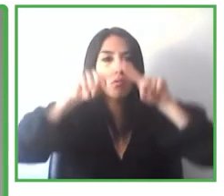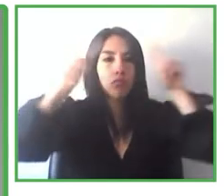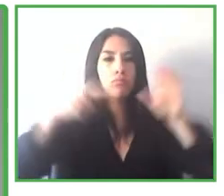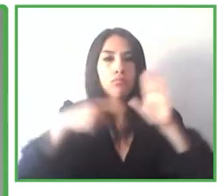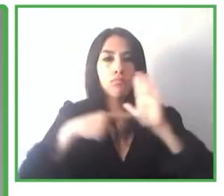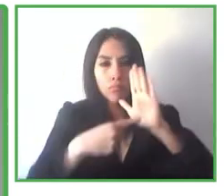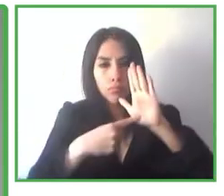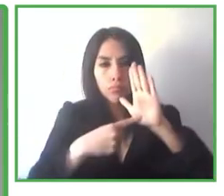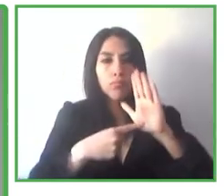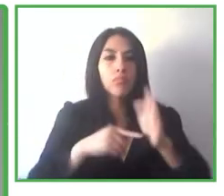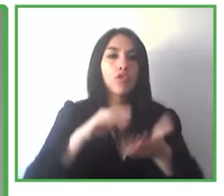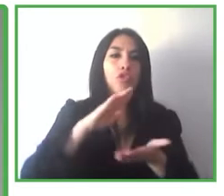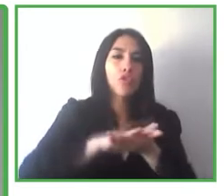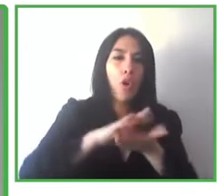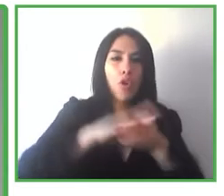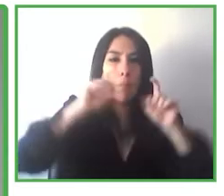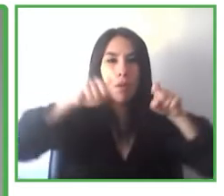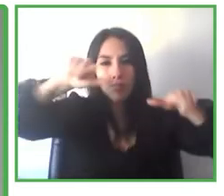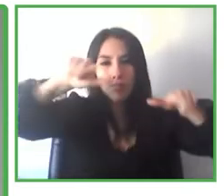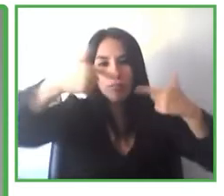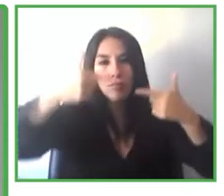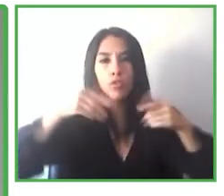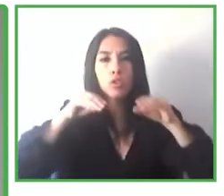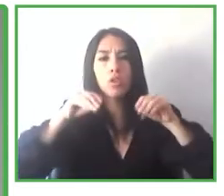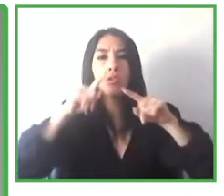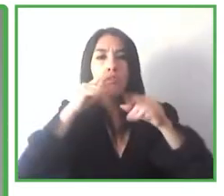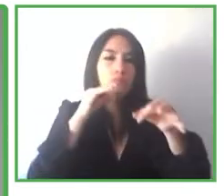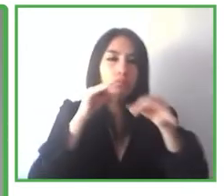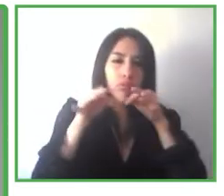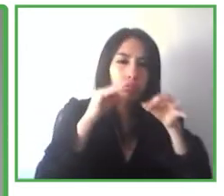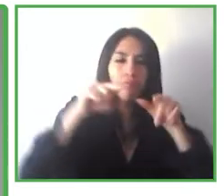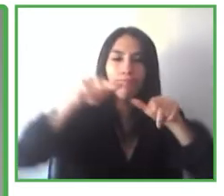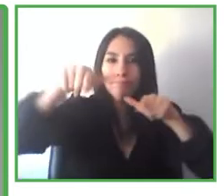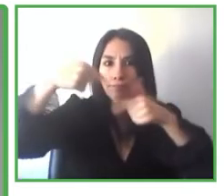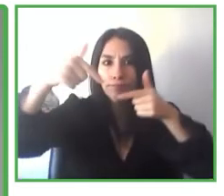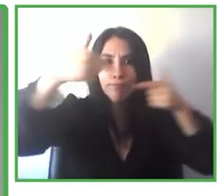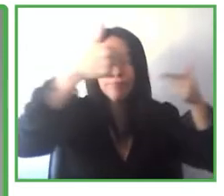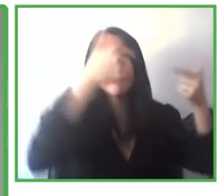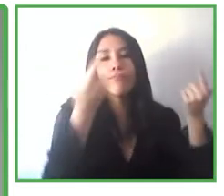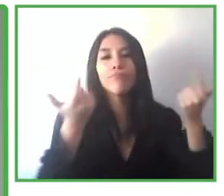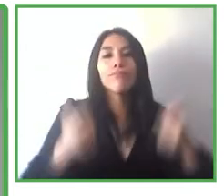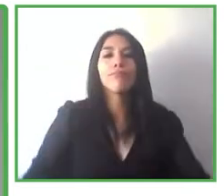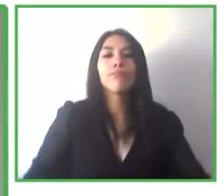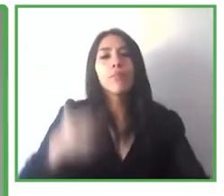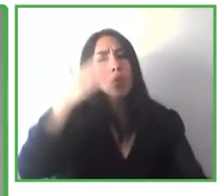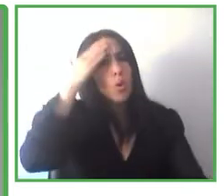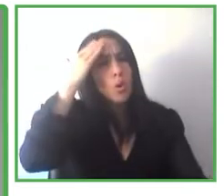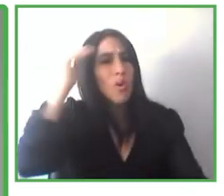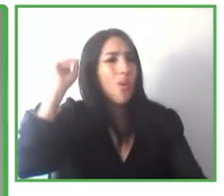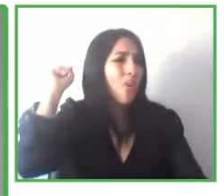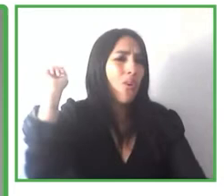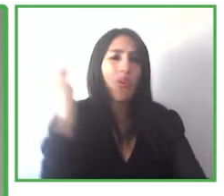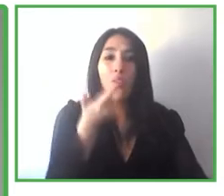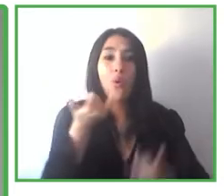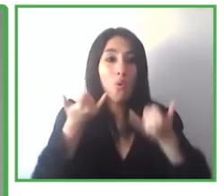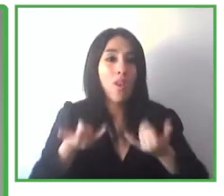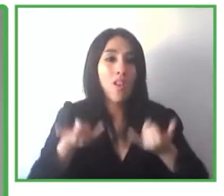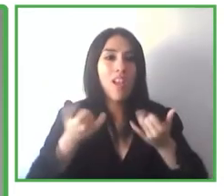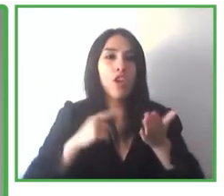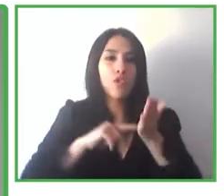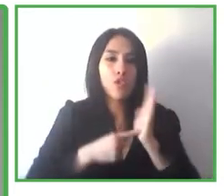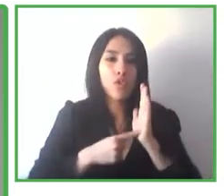educación a distancia. Bueno, pues sabemos que todas estas tecnologías tienen que ser accesibles para que todos los niños, sobre todo aquellos que tienen limitaciones